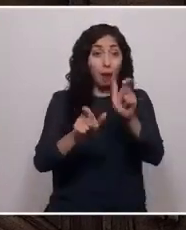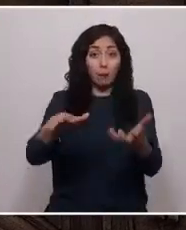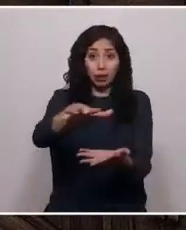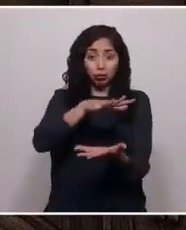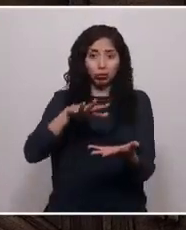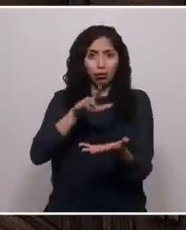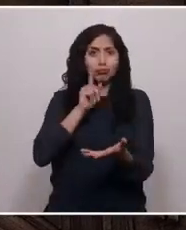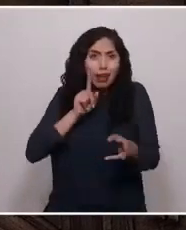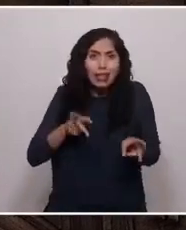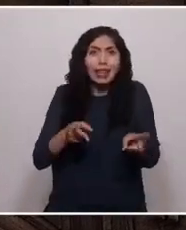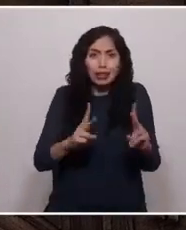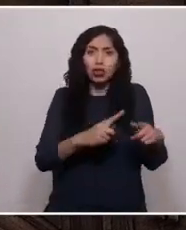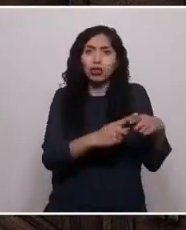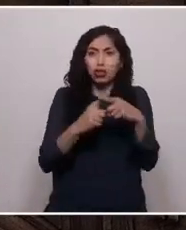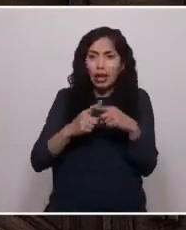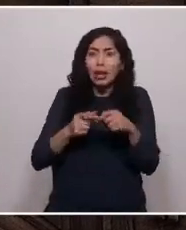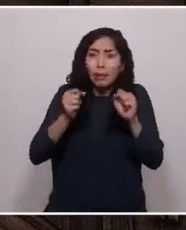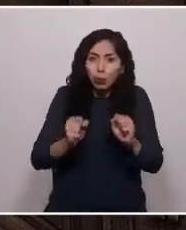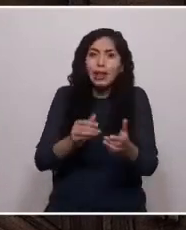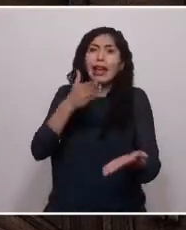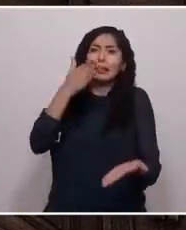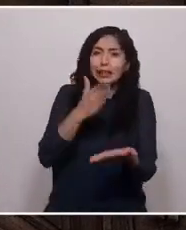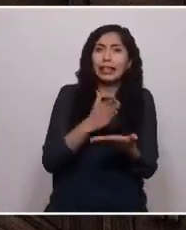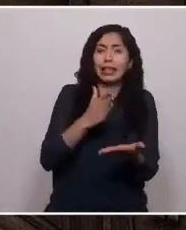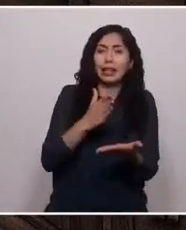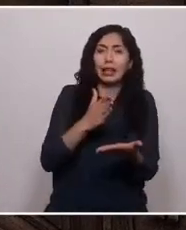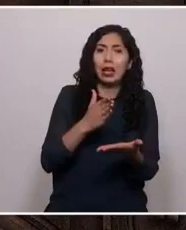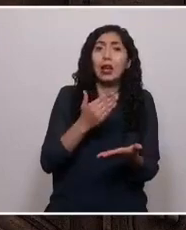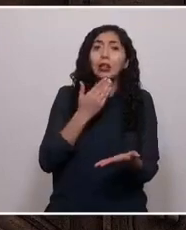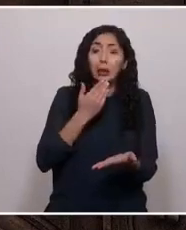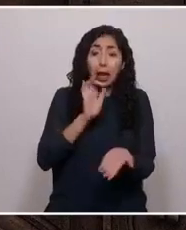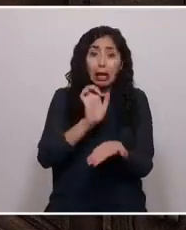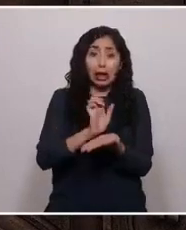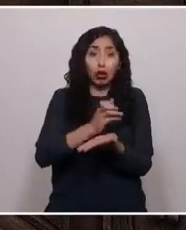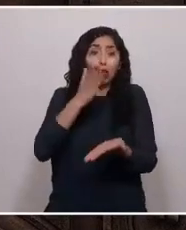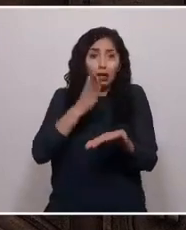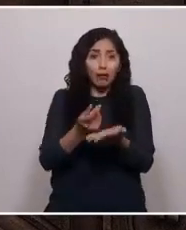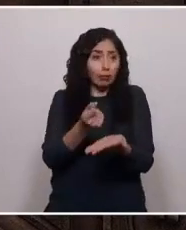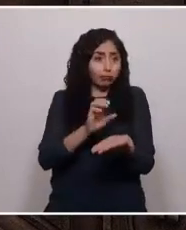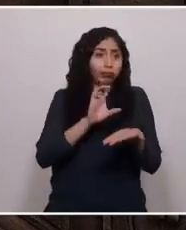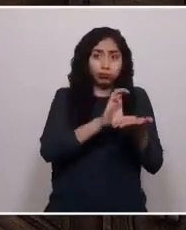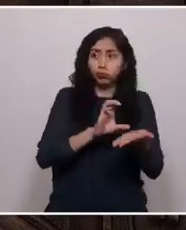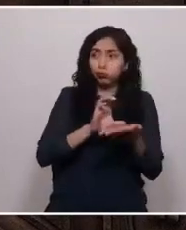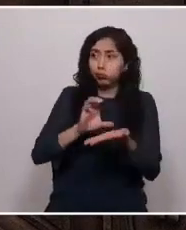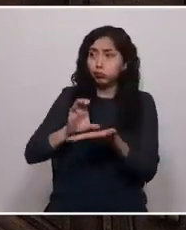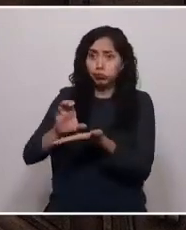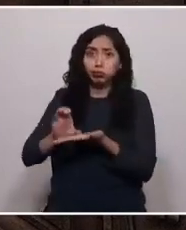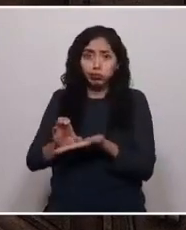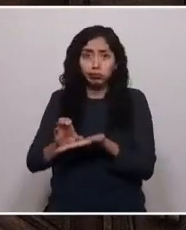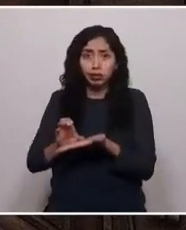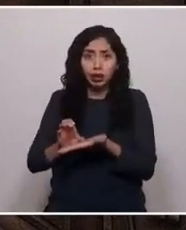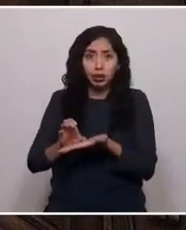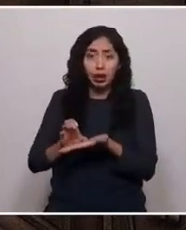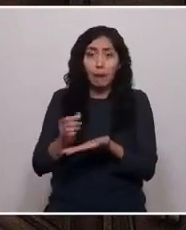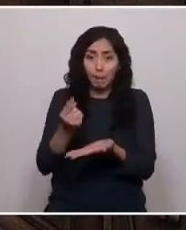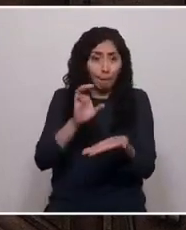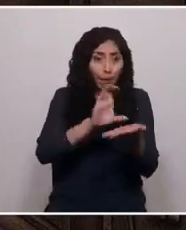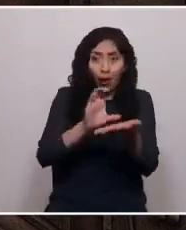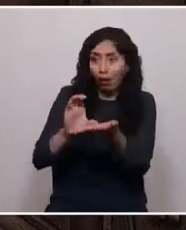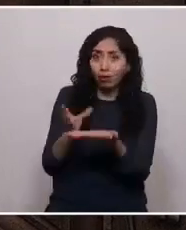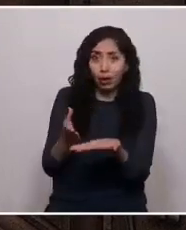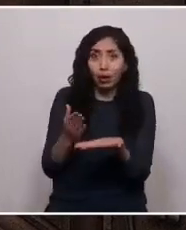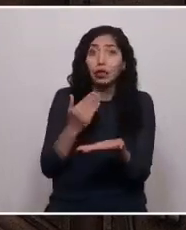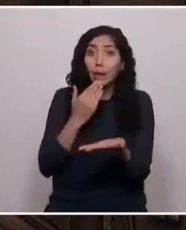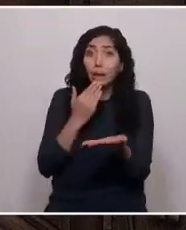sociales exigibles. El financiamiento de los mismos provendrá de los recursos del dominio del Estado sobre los recursos